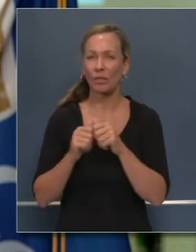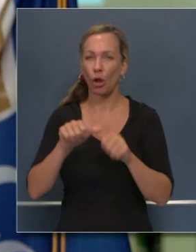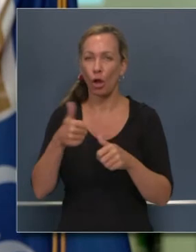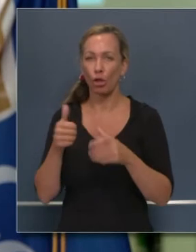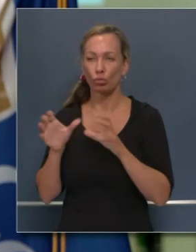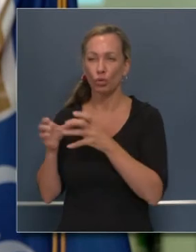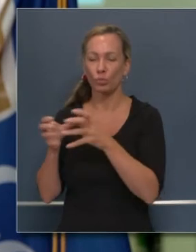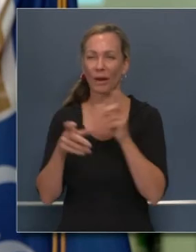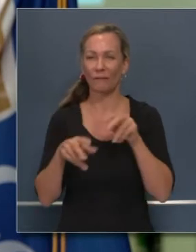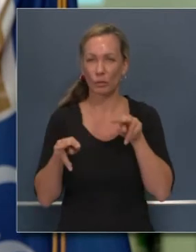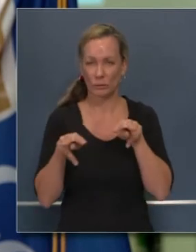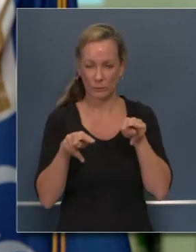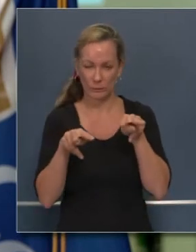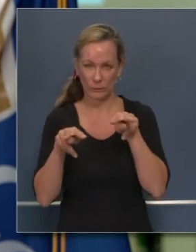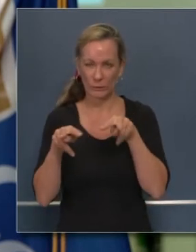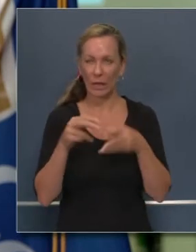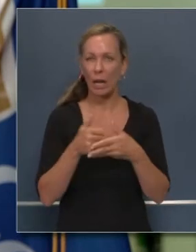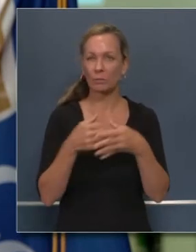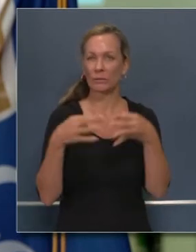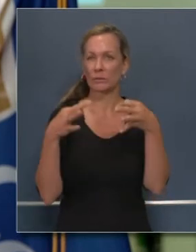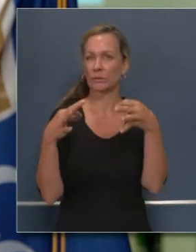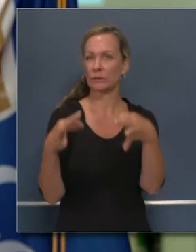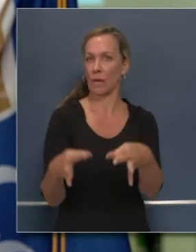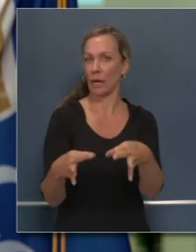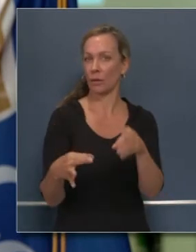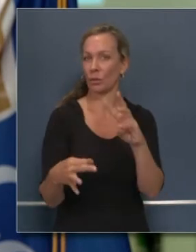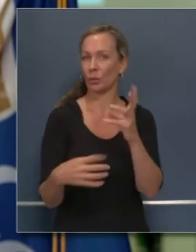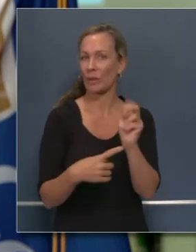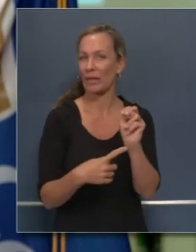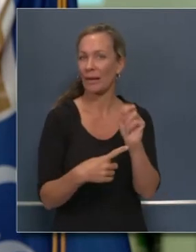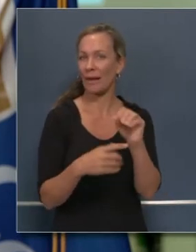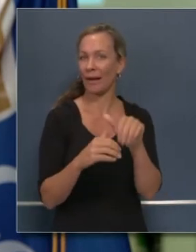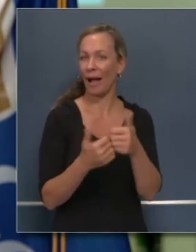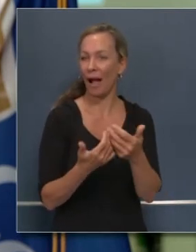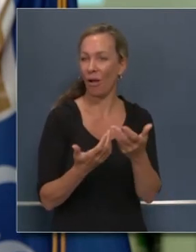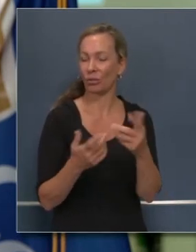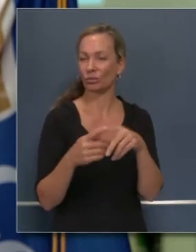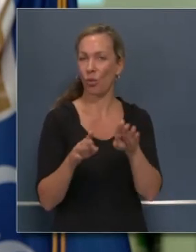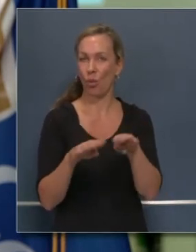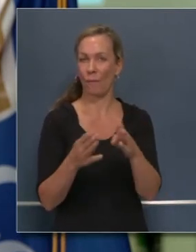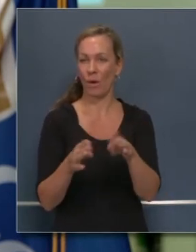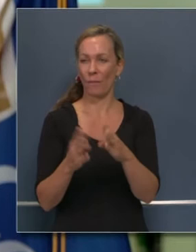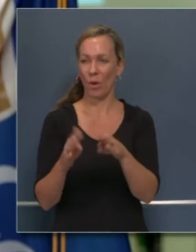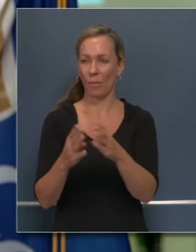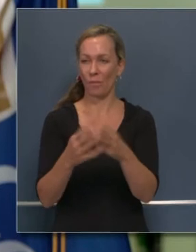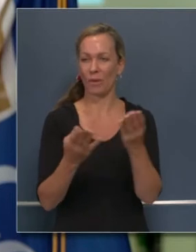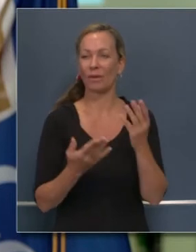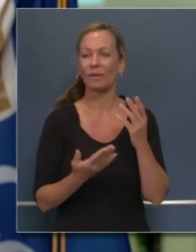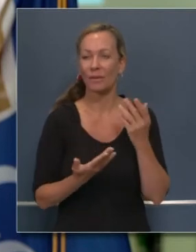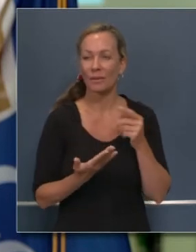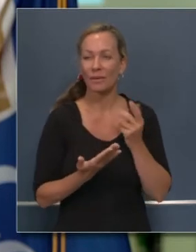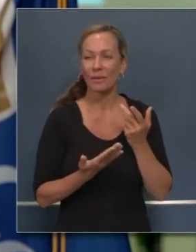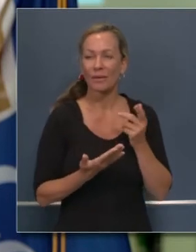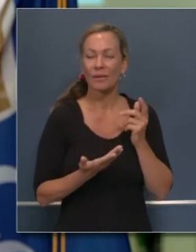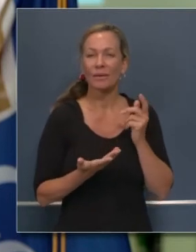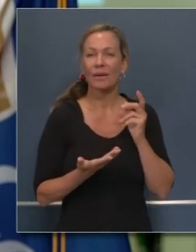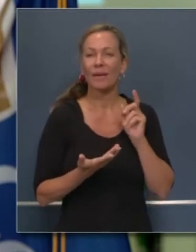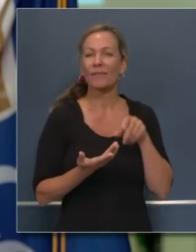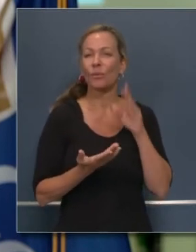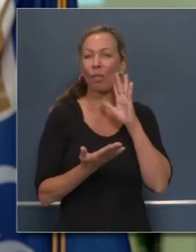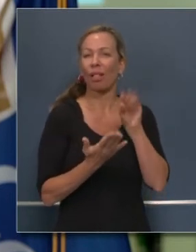oficiales de salud locales y las autoridades para diseminar estas